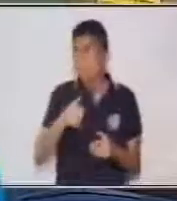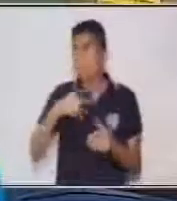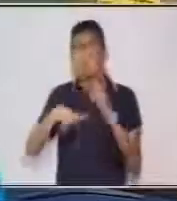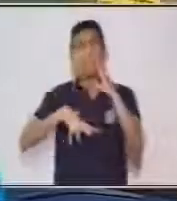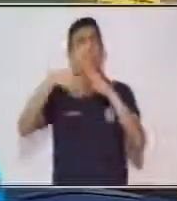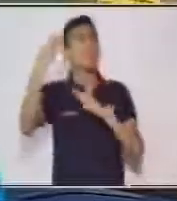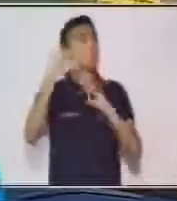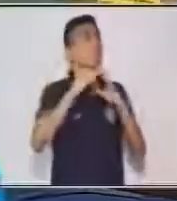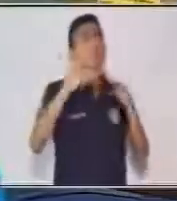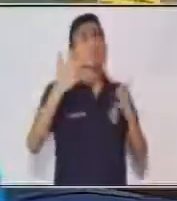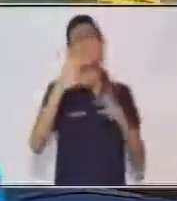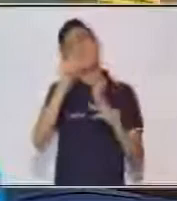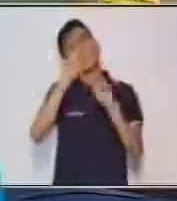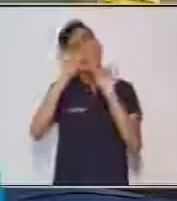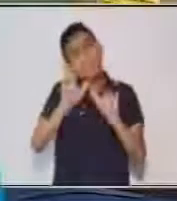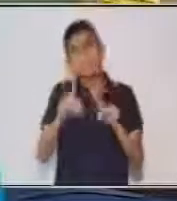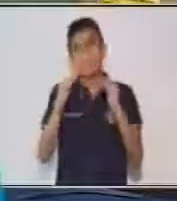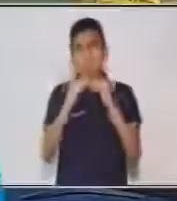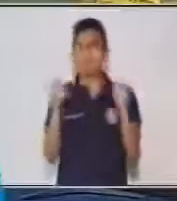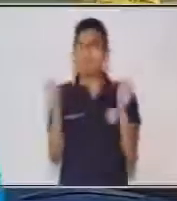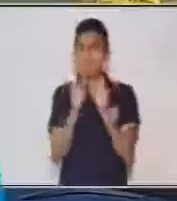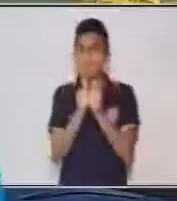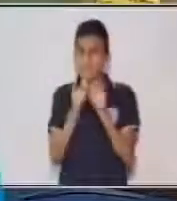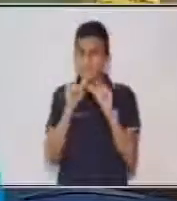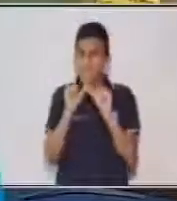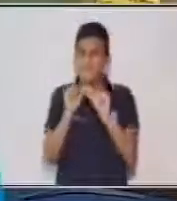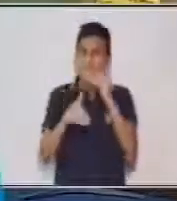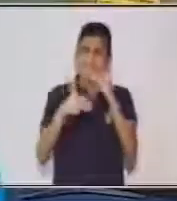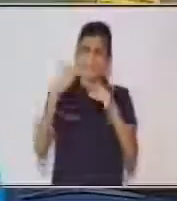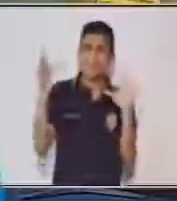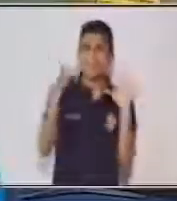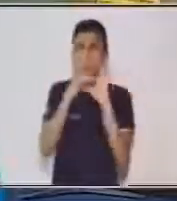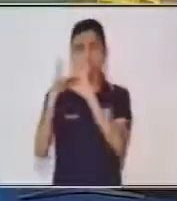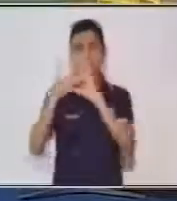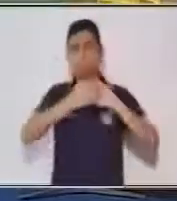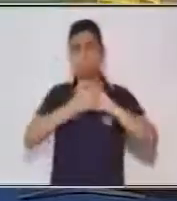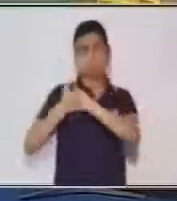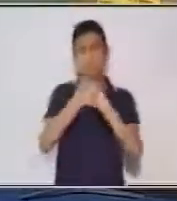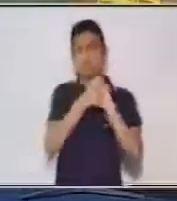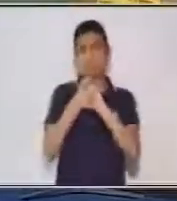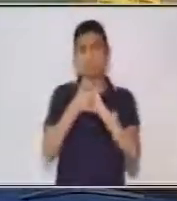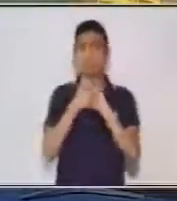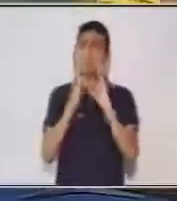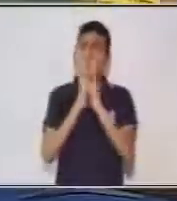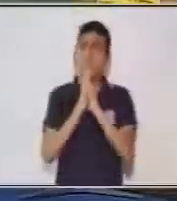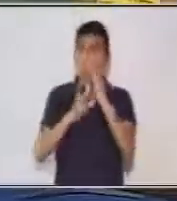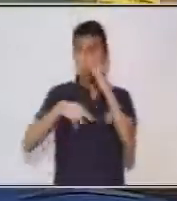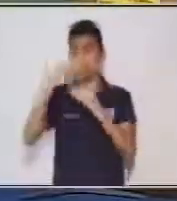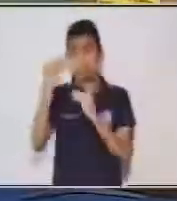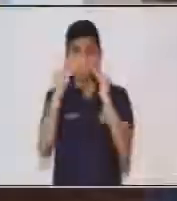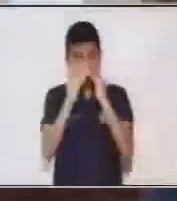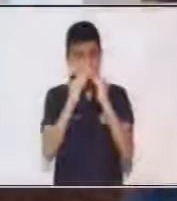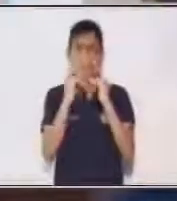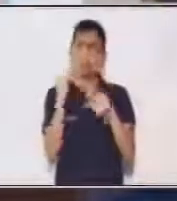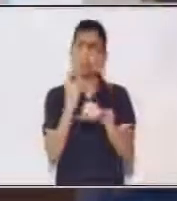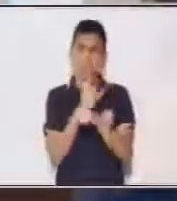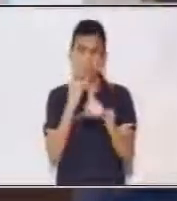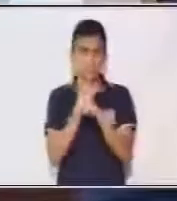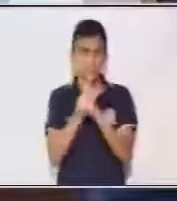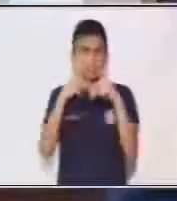no salgas. Juntos saldremos adelante, y si sales, usa tu mascarilla.